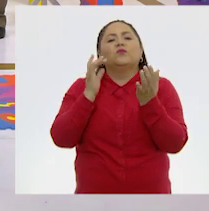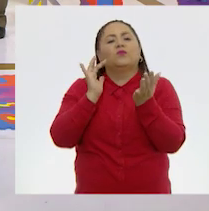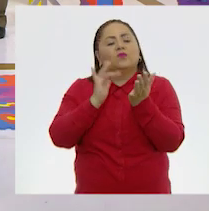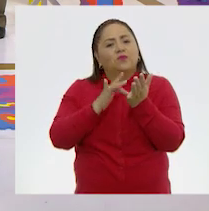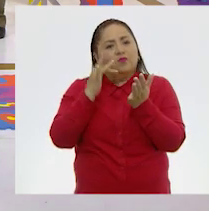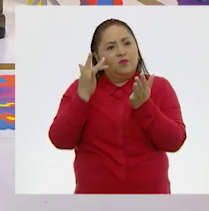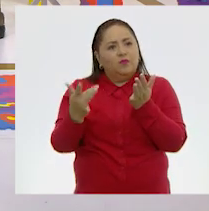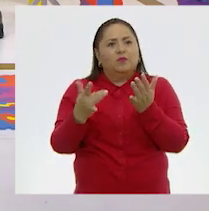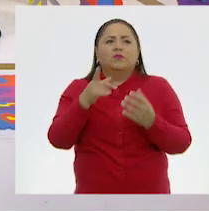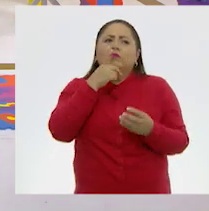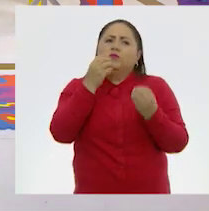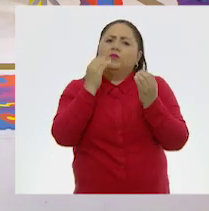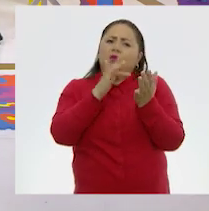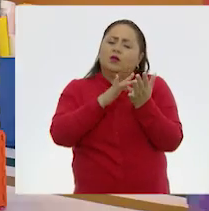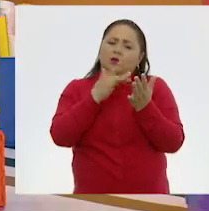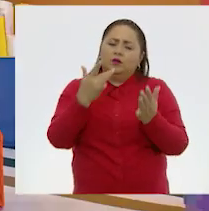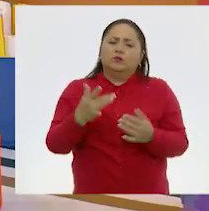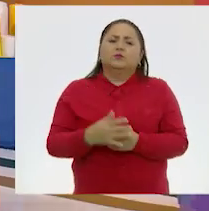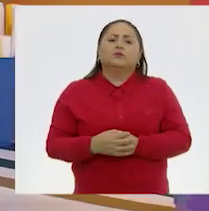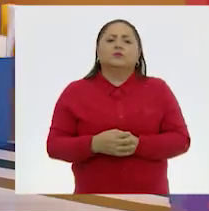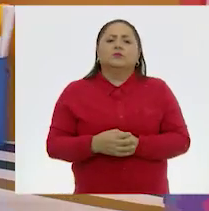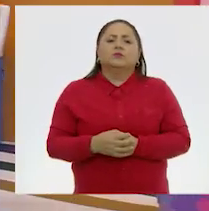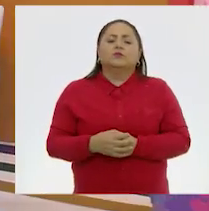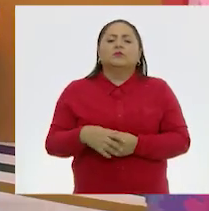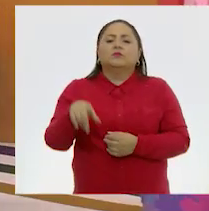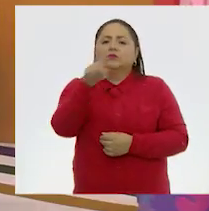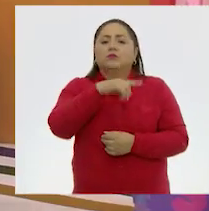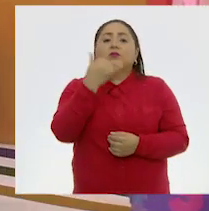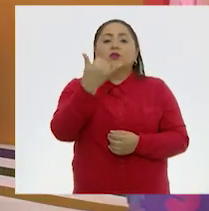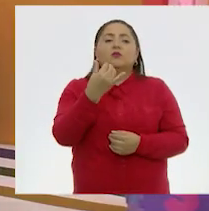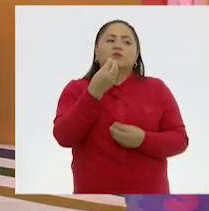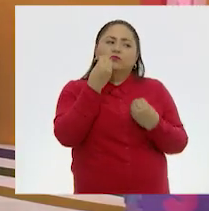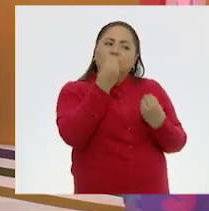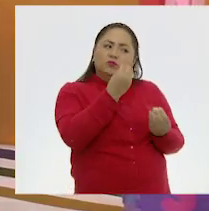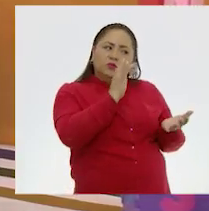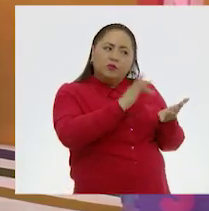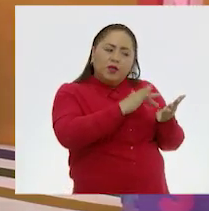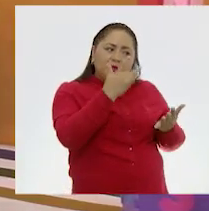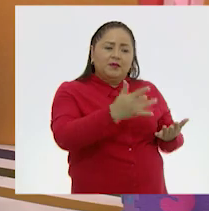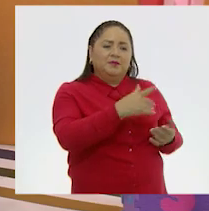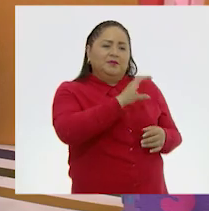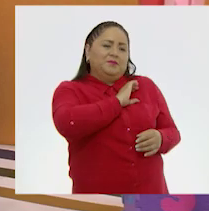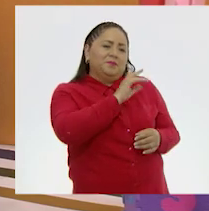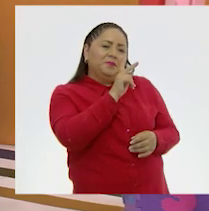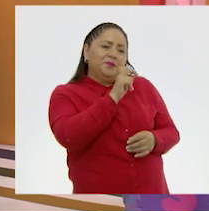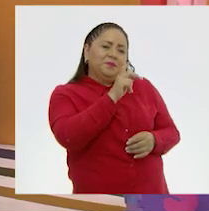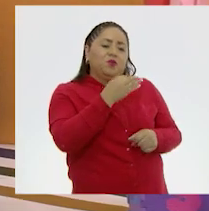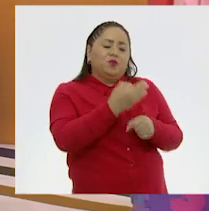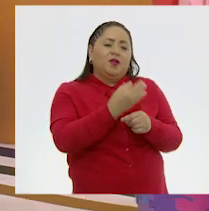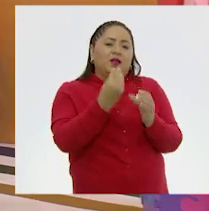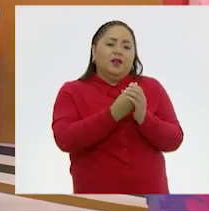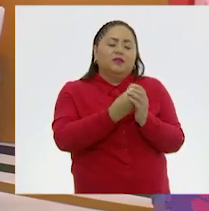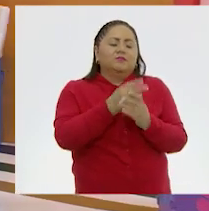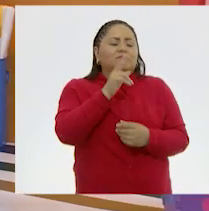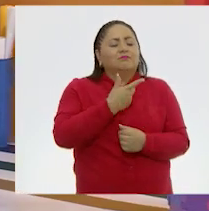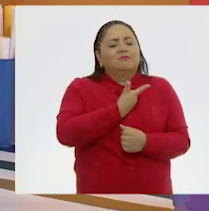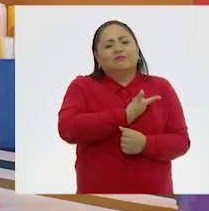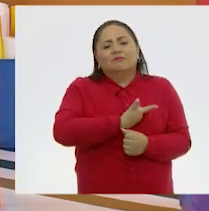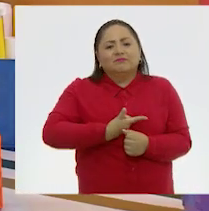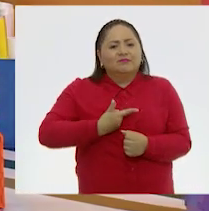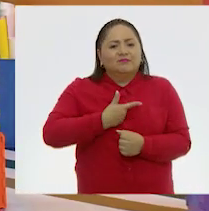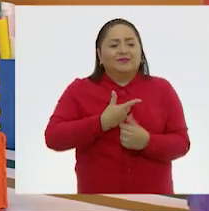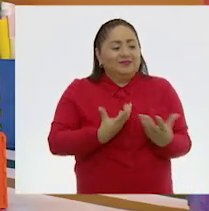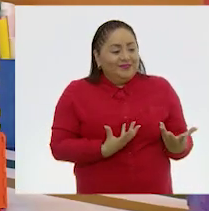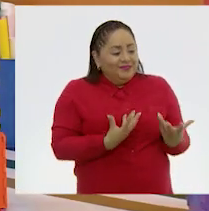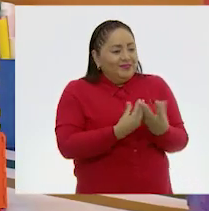por tu dibujo Muchísimas gracias, Emiliano. Muchas, muchas gracias. Y muchísimas gracias, mi querido Pepe. La clase de hoy me encantó estar